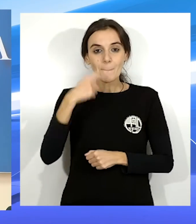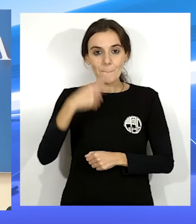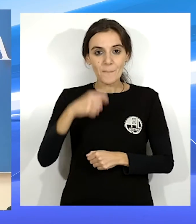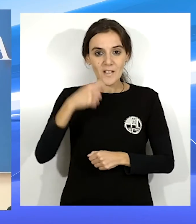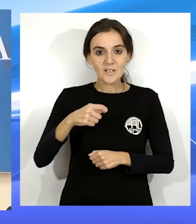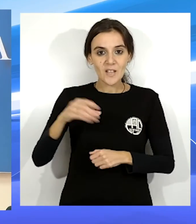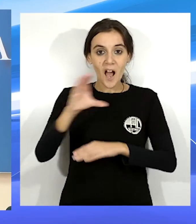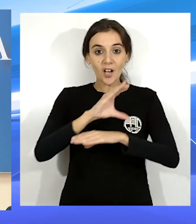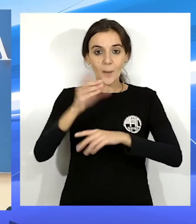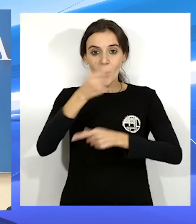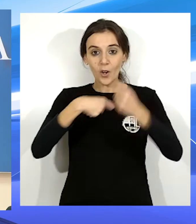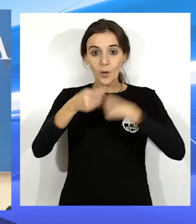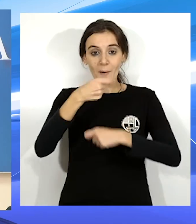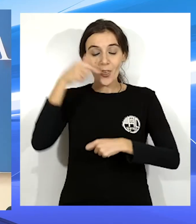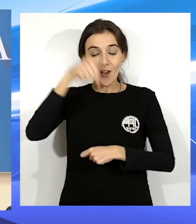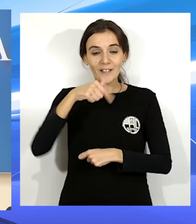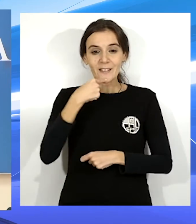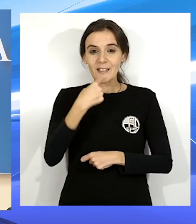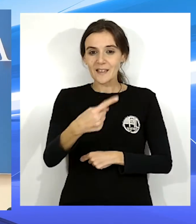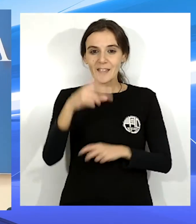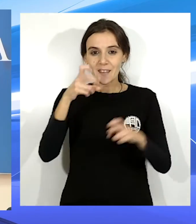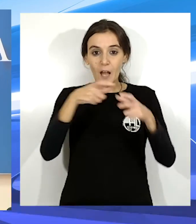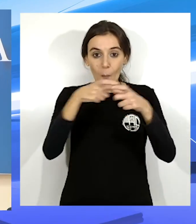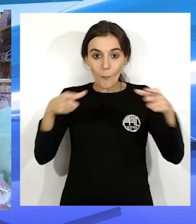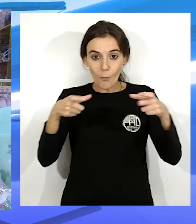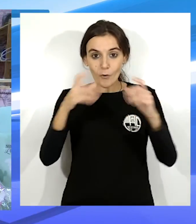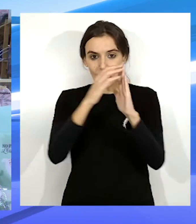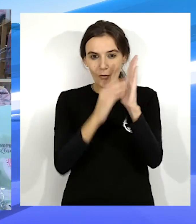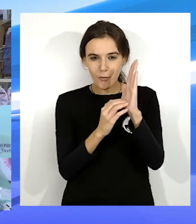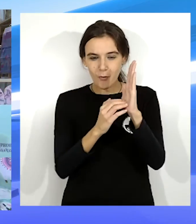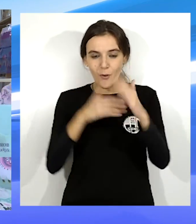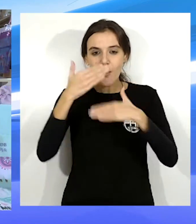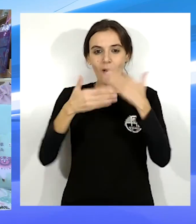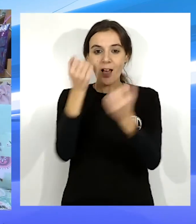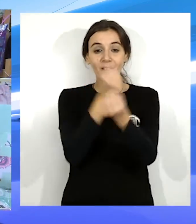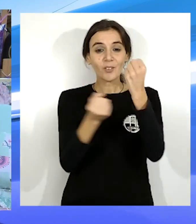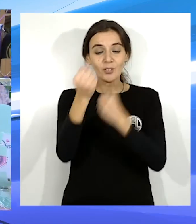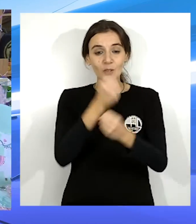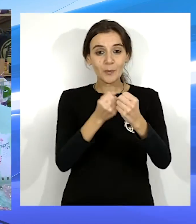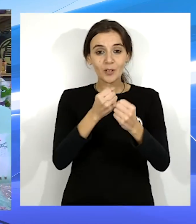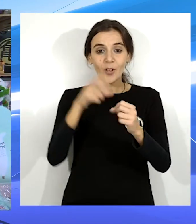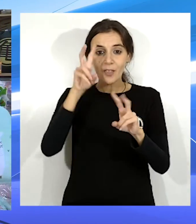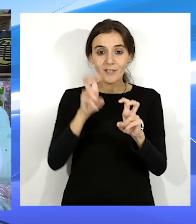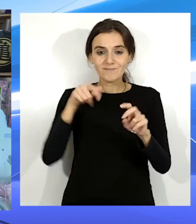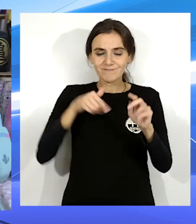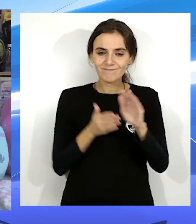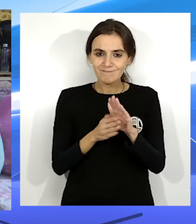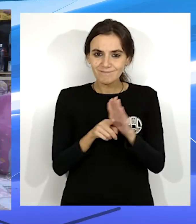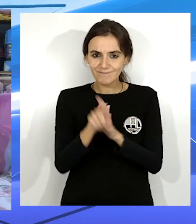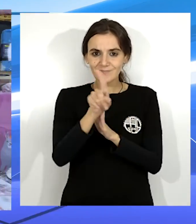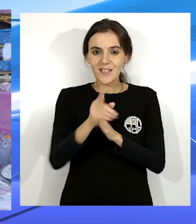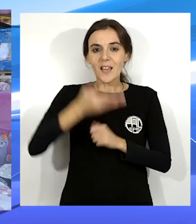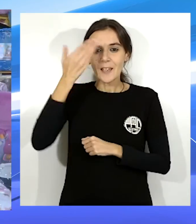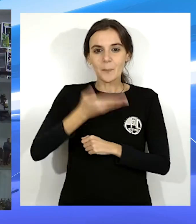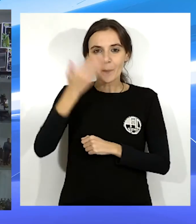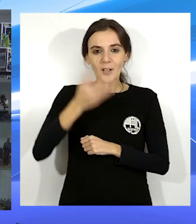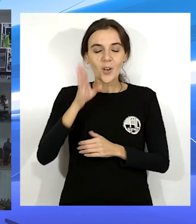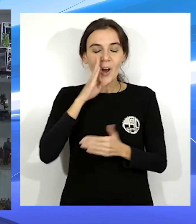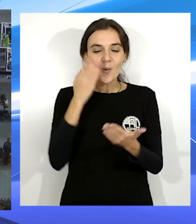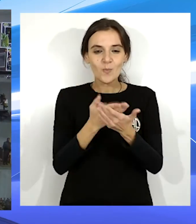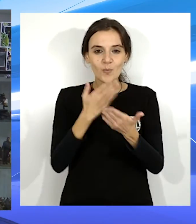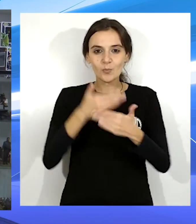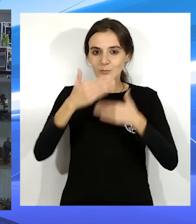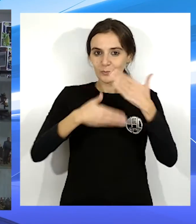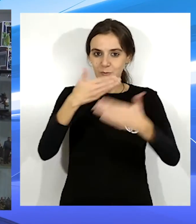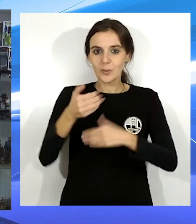presidente de la Cámara de Comercio se ha referido a los bonos descuento, al montante económico de la iniciativa y también al valor de esta